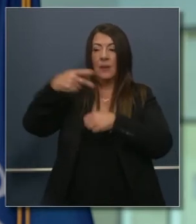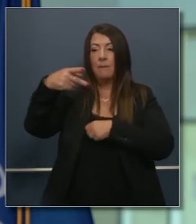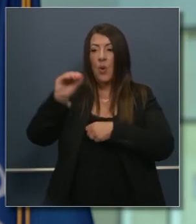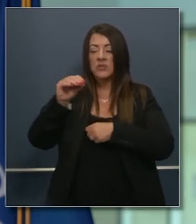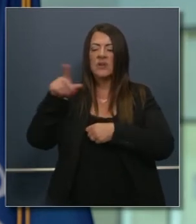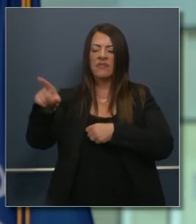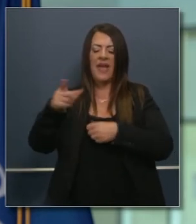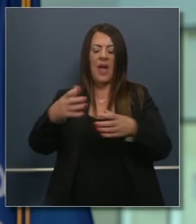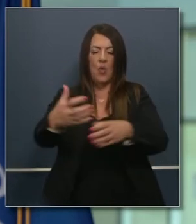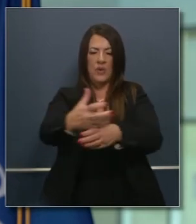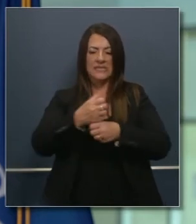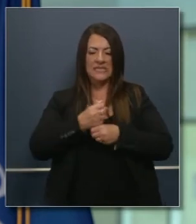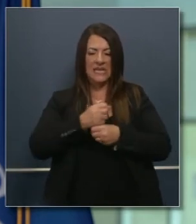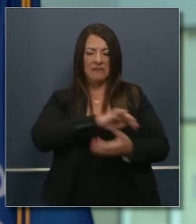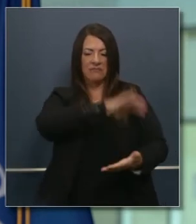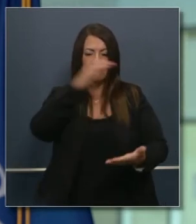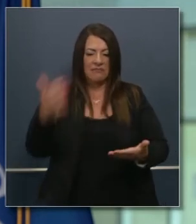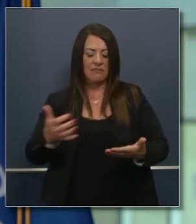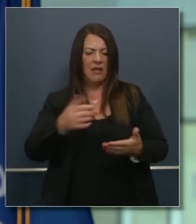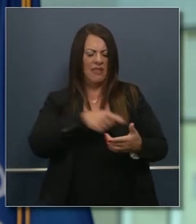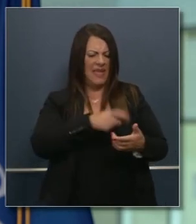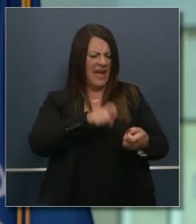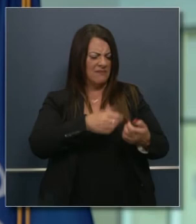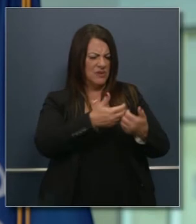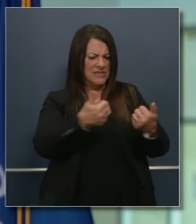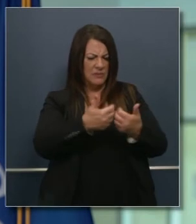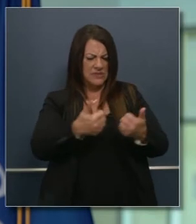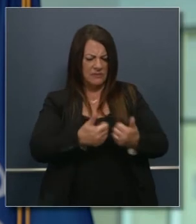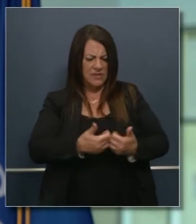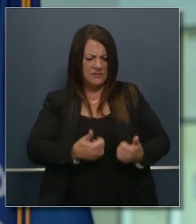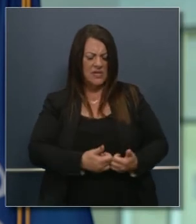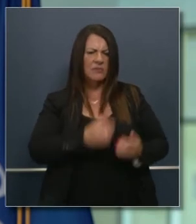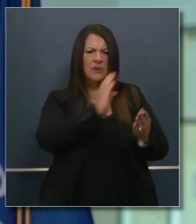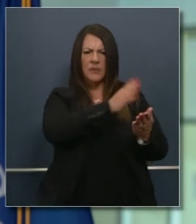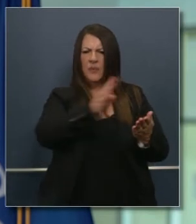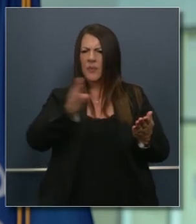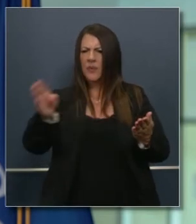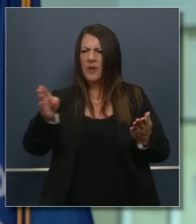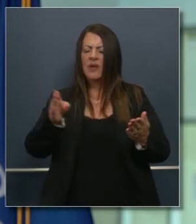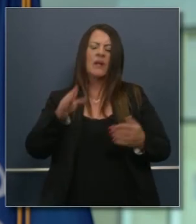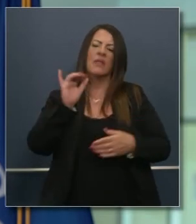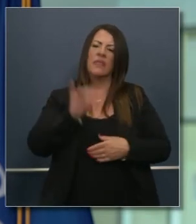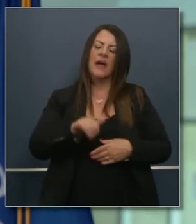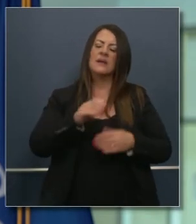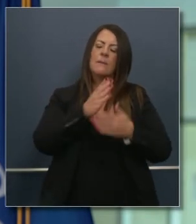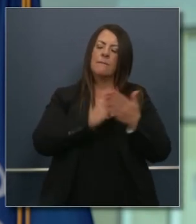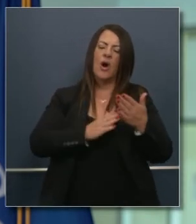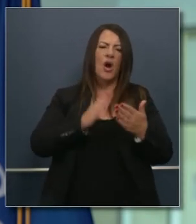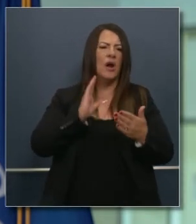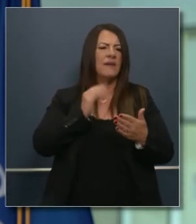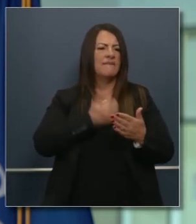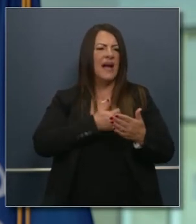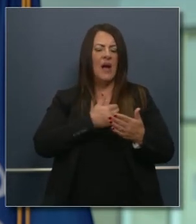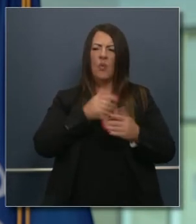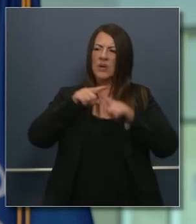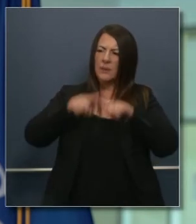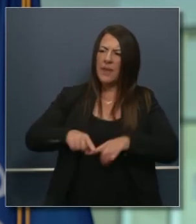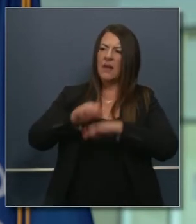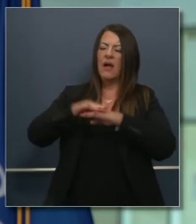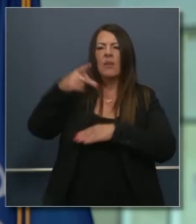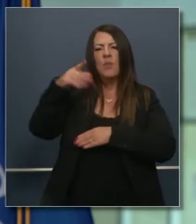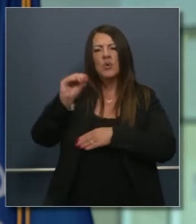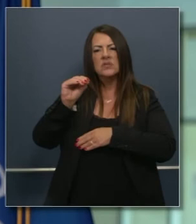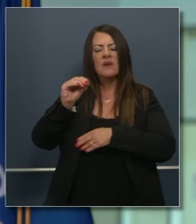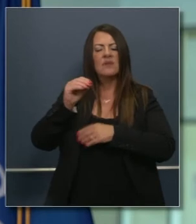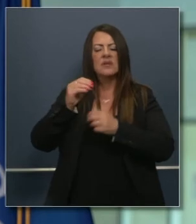selección de correo estas máquinas de selección de correo esto podría salvar vidas eso ha sido parte